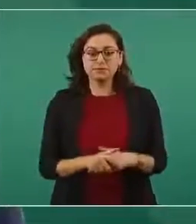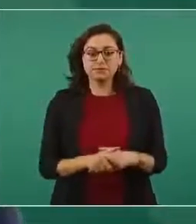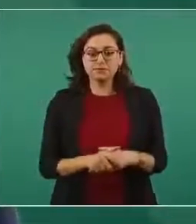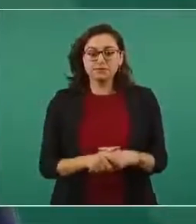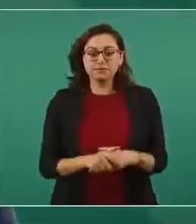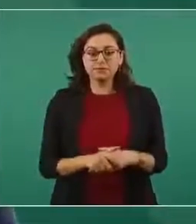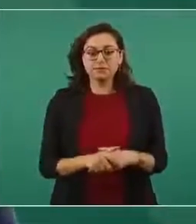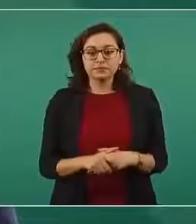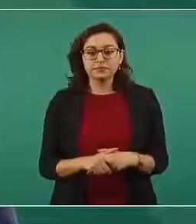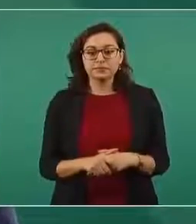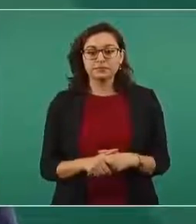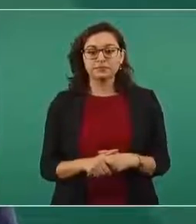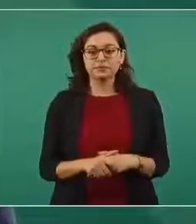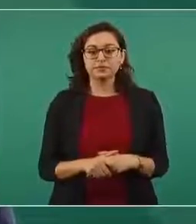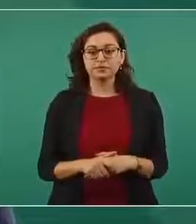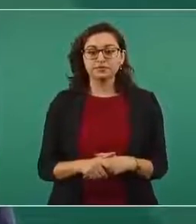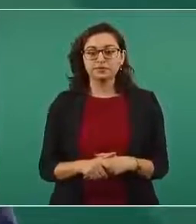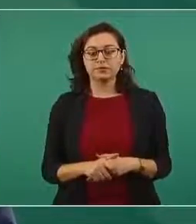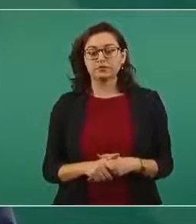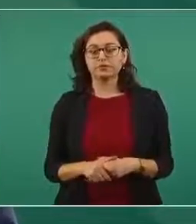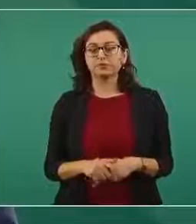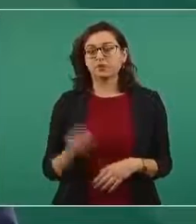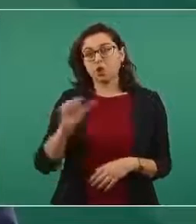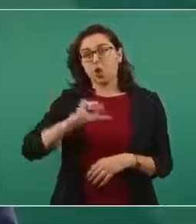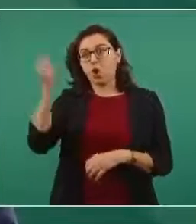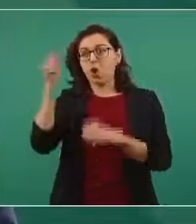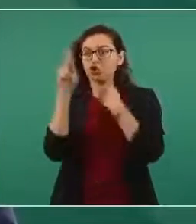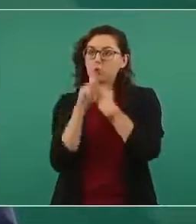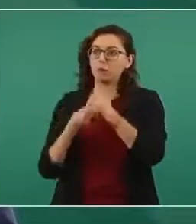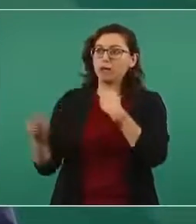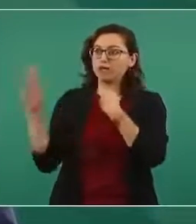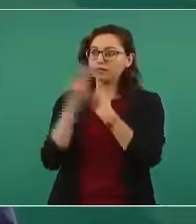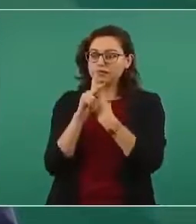vinieron expertos del extranjero